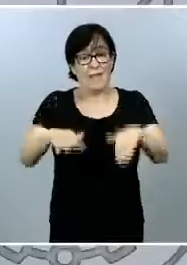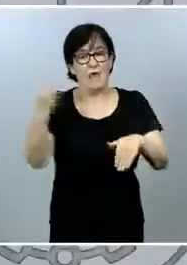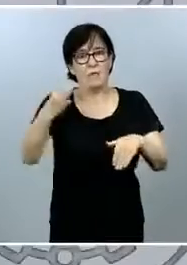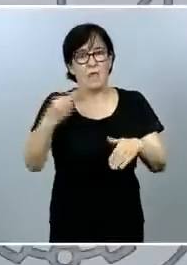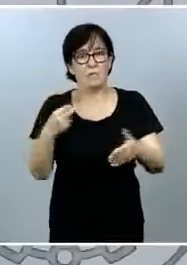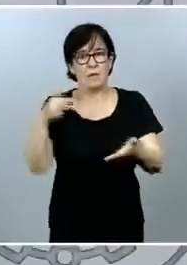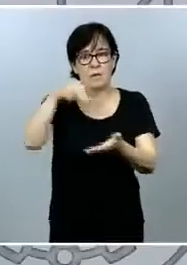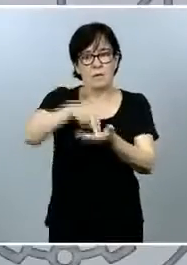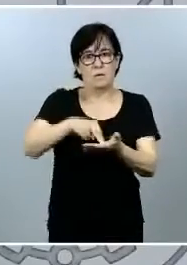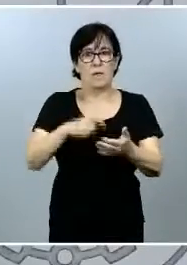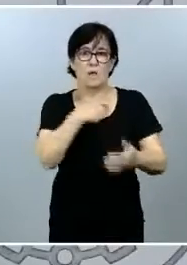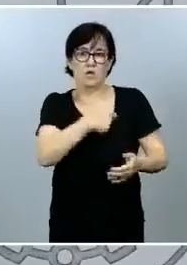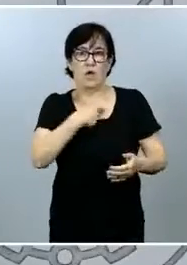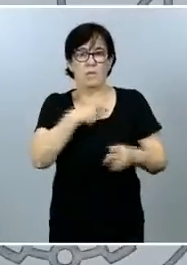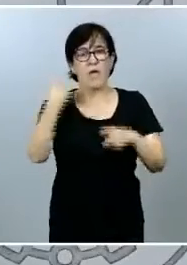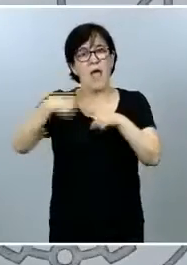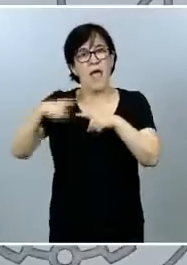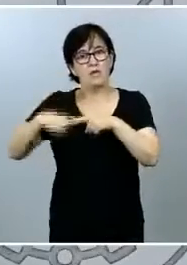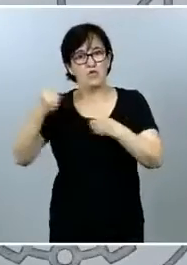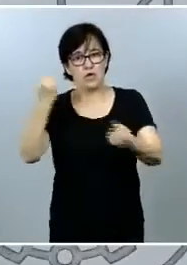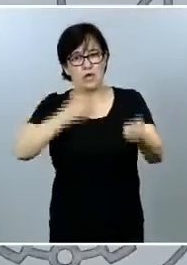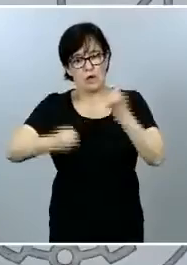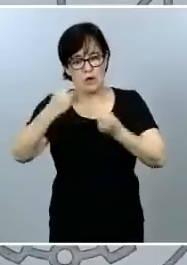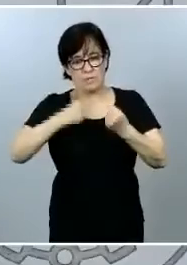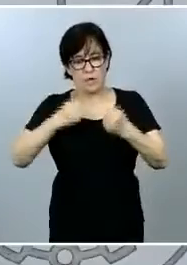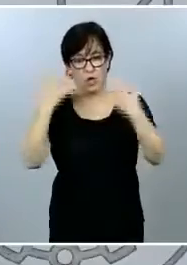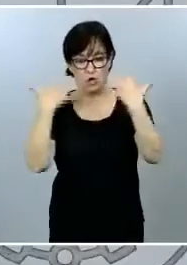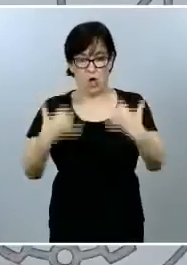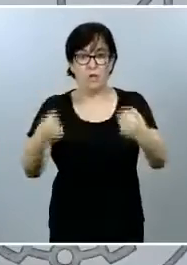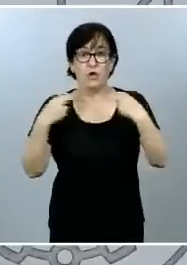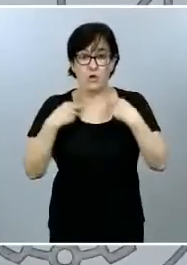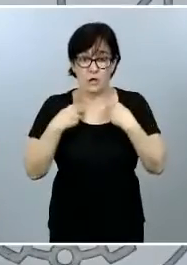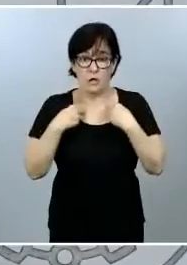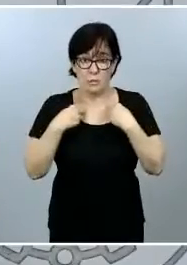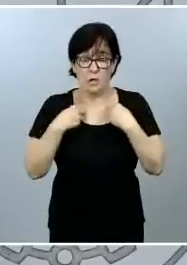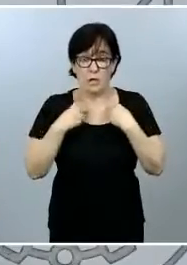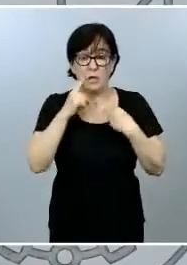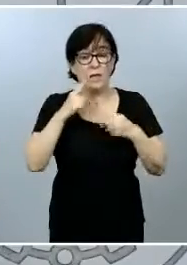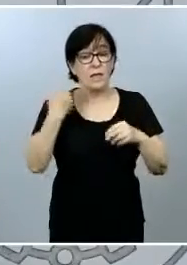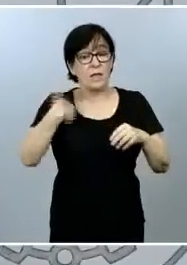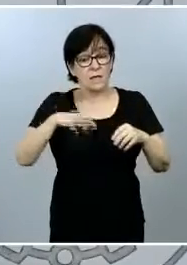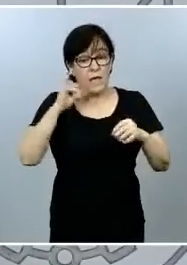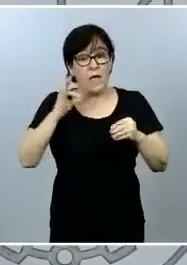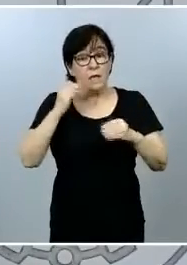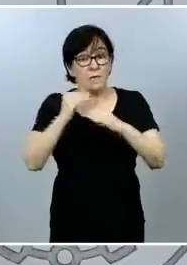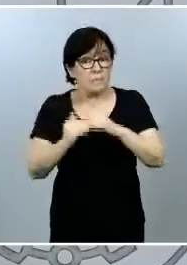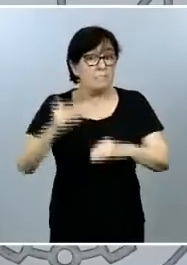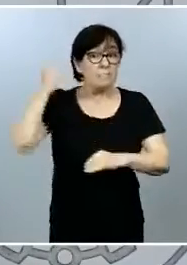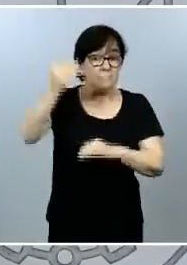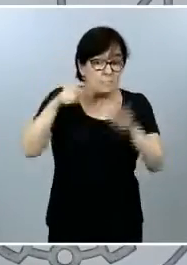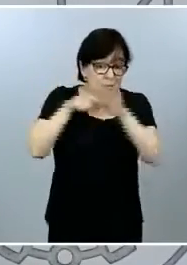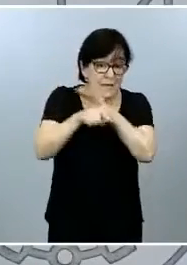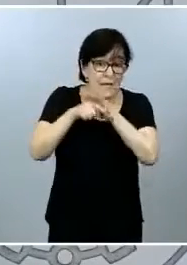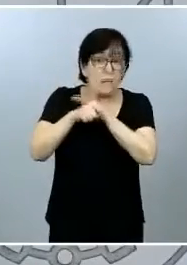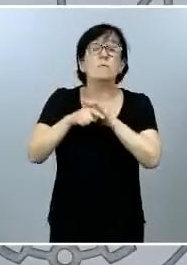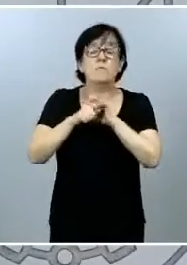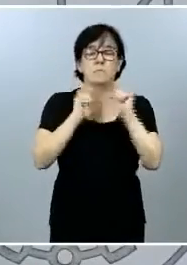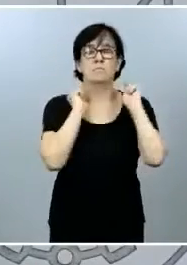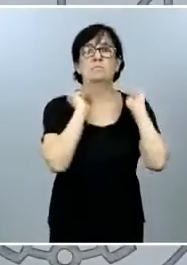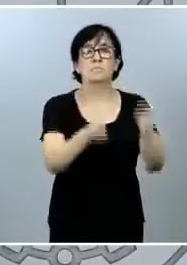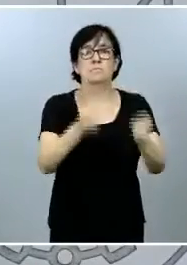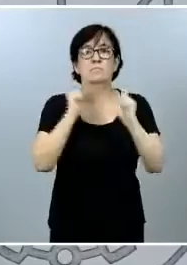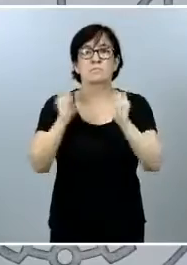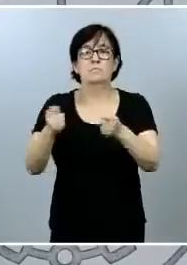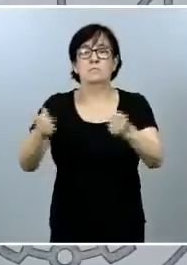ante la Comisión de Asuntos Económicos del Congreso de los Diputados y, una vez que se supere este trámite, los nombramientos se